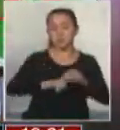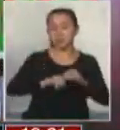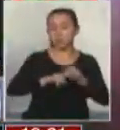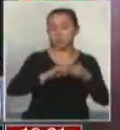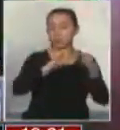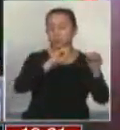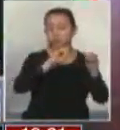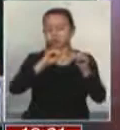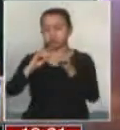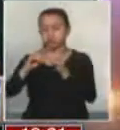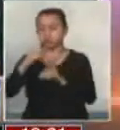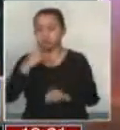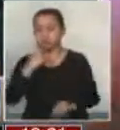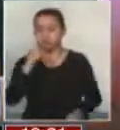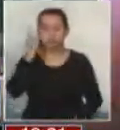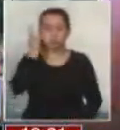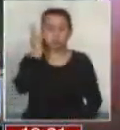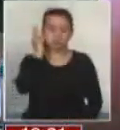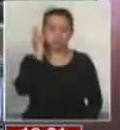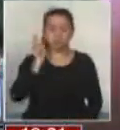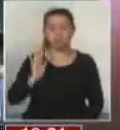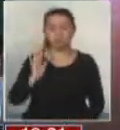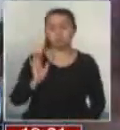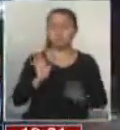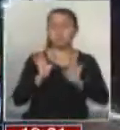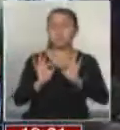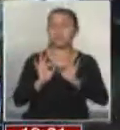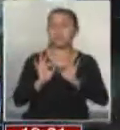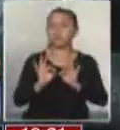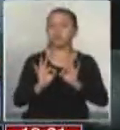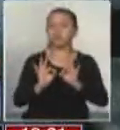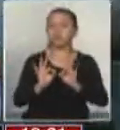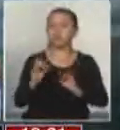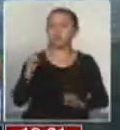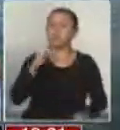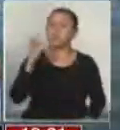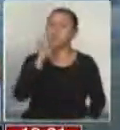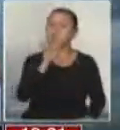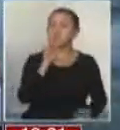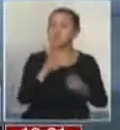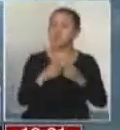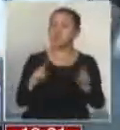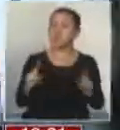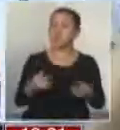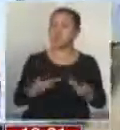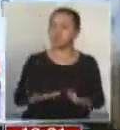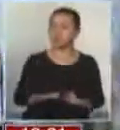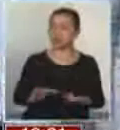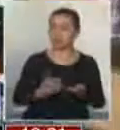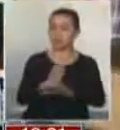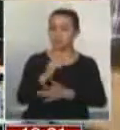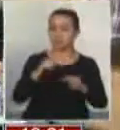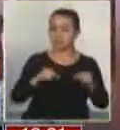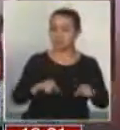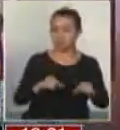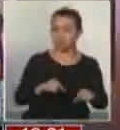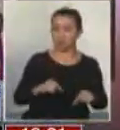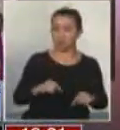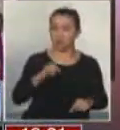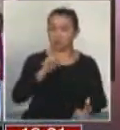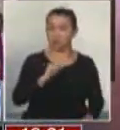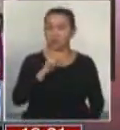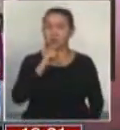preserva para un hombre y una mujer. Perfecto. ¿Y qué es lo que establece? ¿Cuál va a ser la diferencia entonces a partir de ahora con este